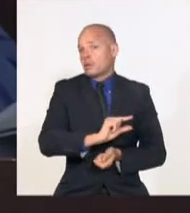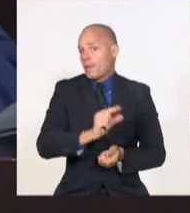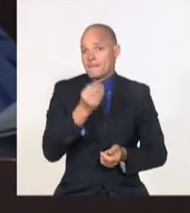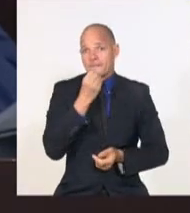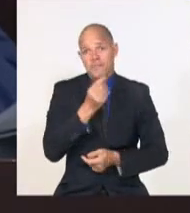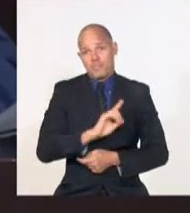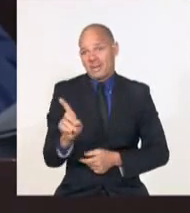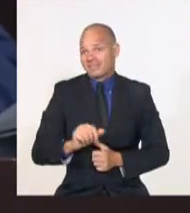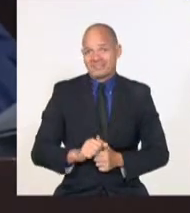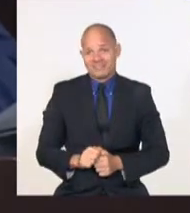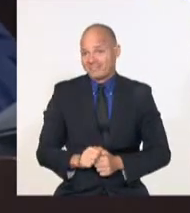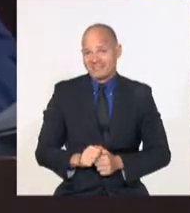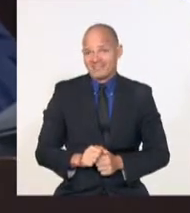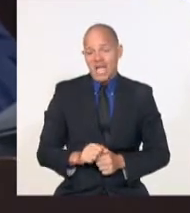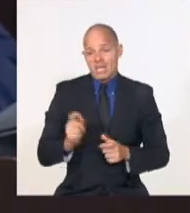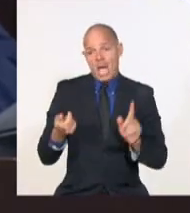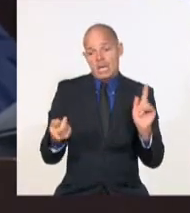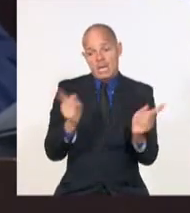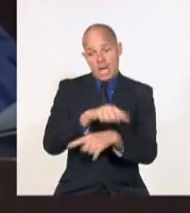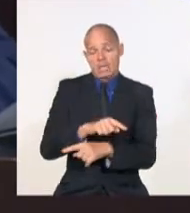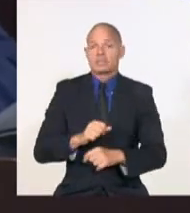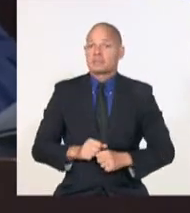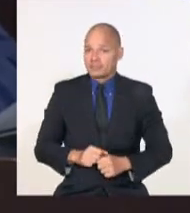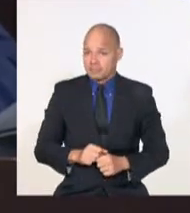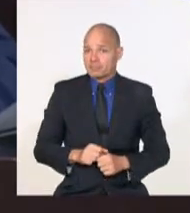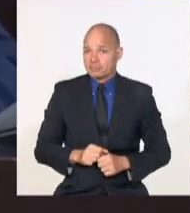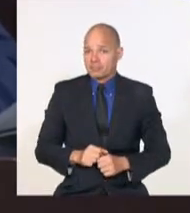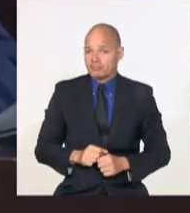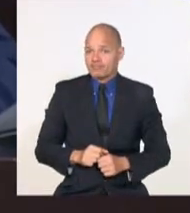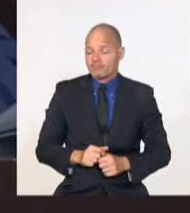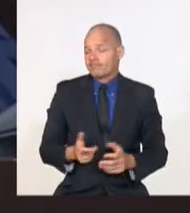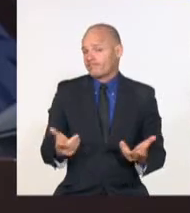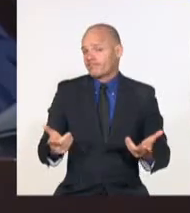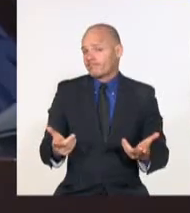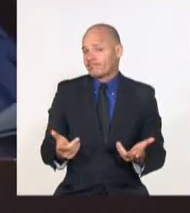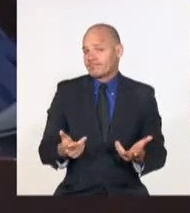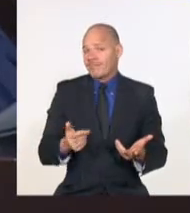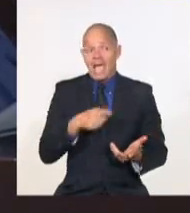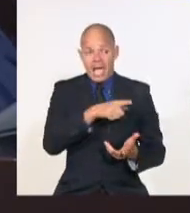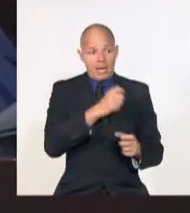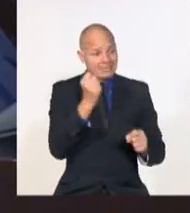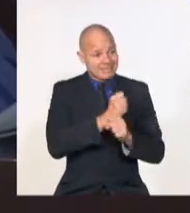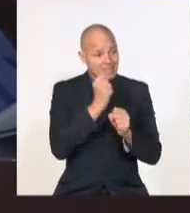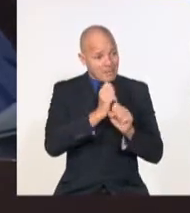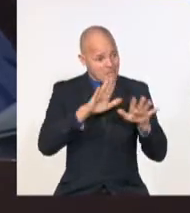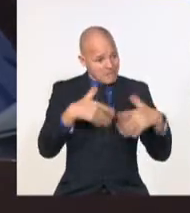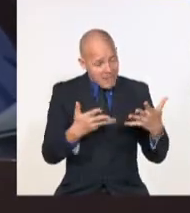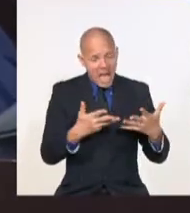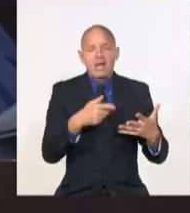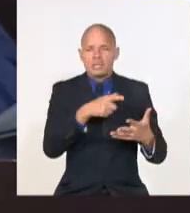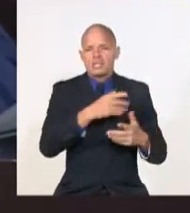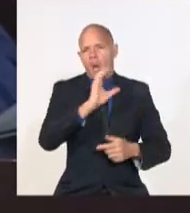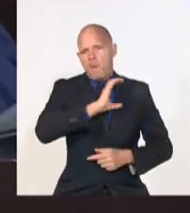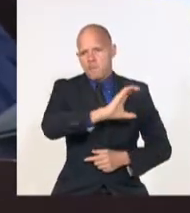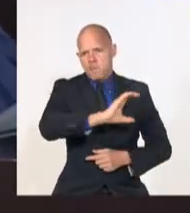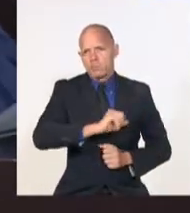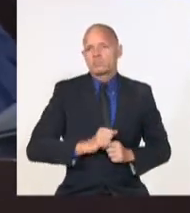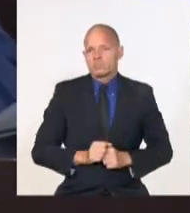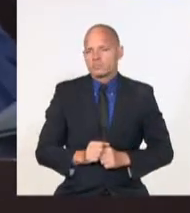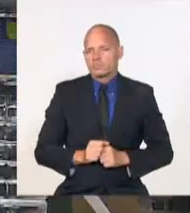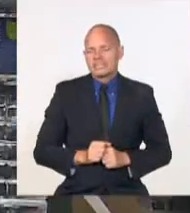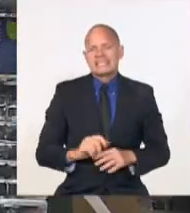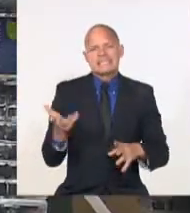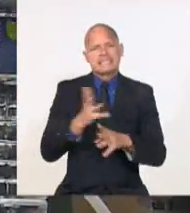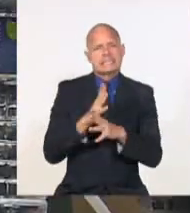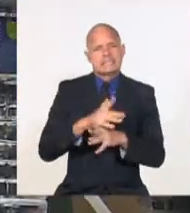es esa, que no aporta al territorio en el cual está enclavado. Eso no quiere decir tampoco,